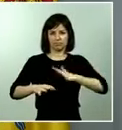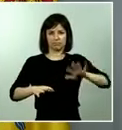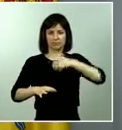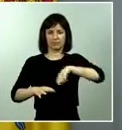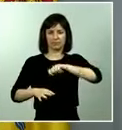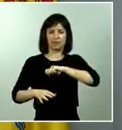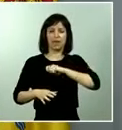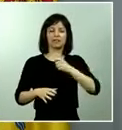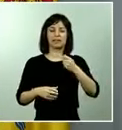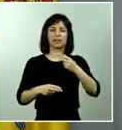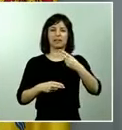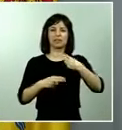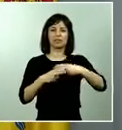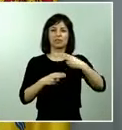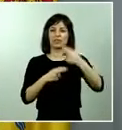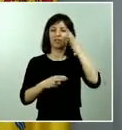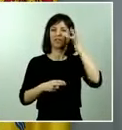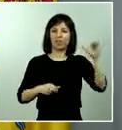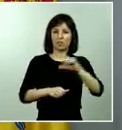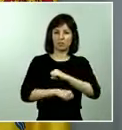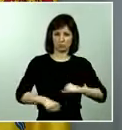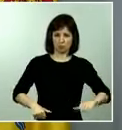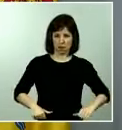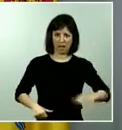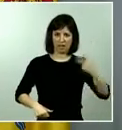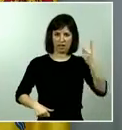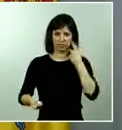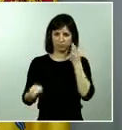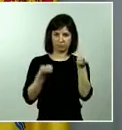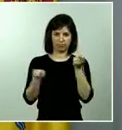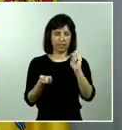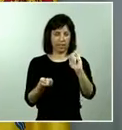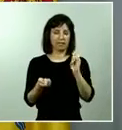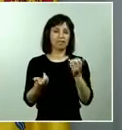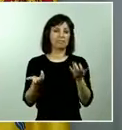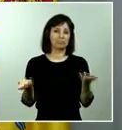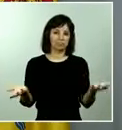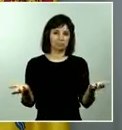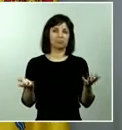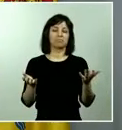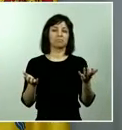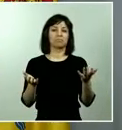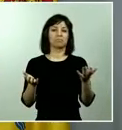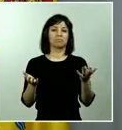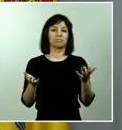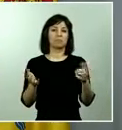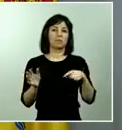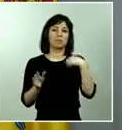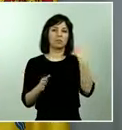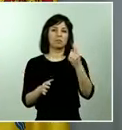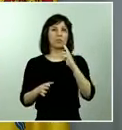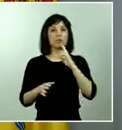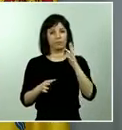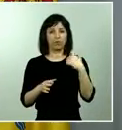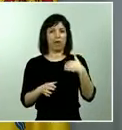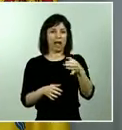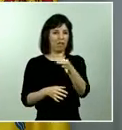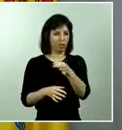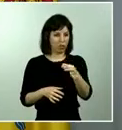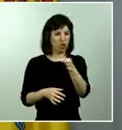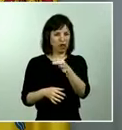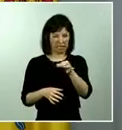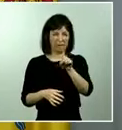Francia y Portugal y en ese sentido posteriormente, bueno, también Andorra evidentemente, pero ahí no hay ninguna modificación